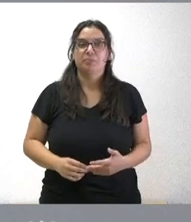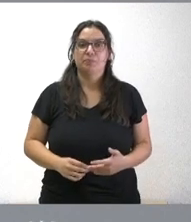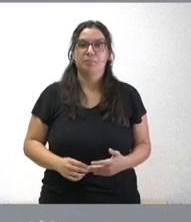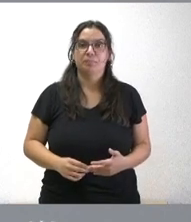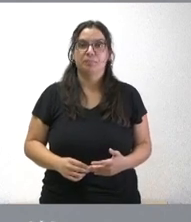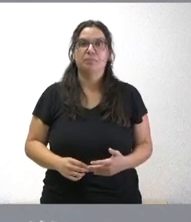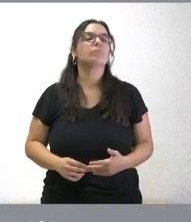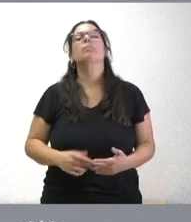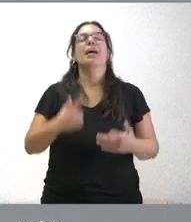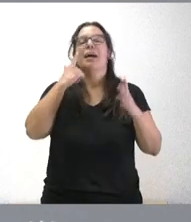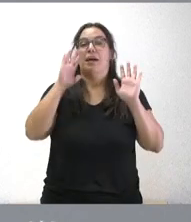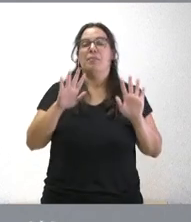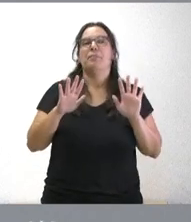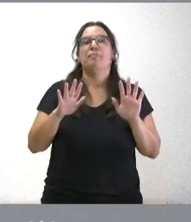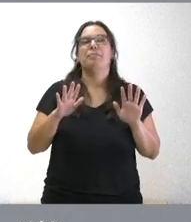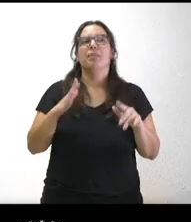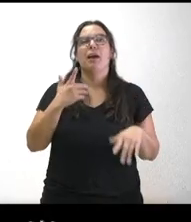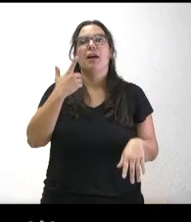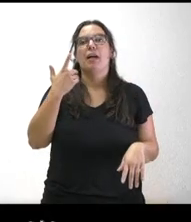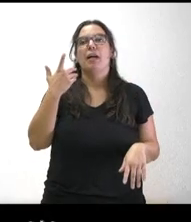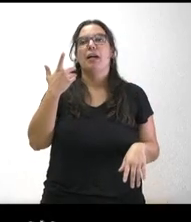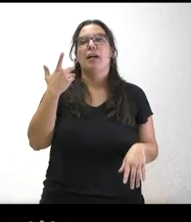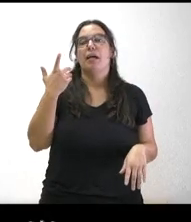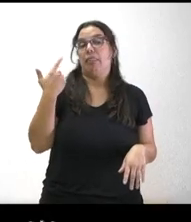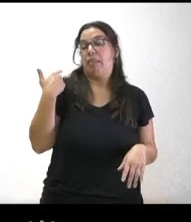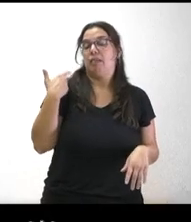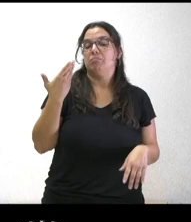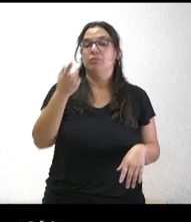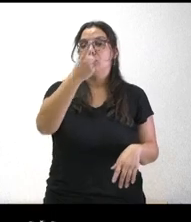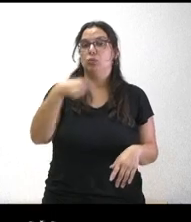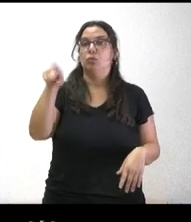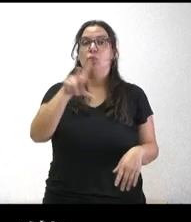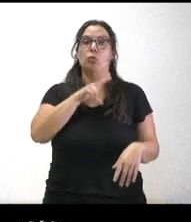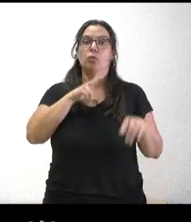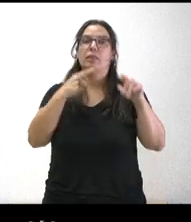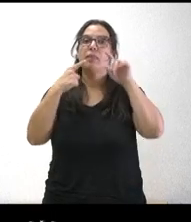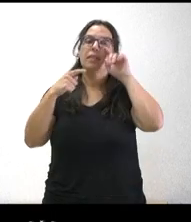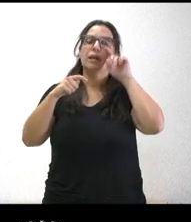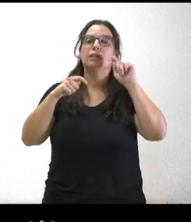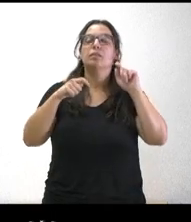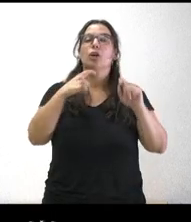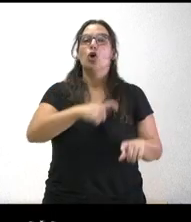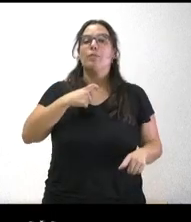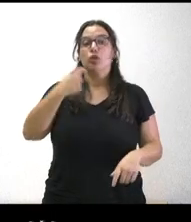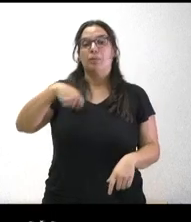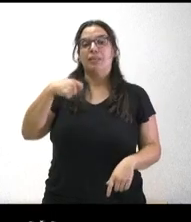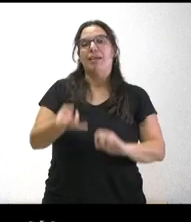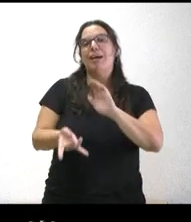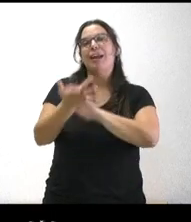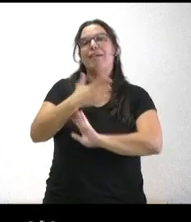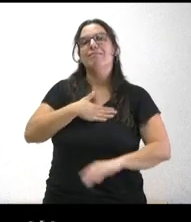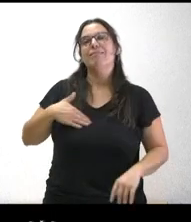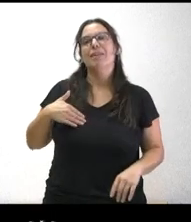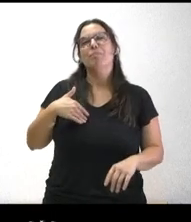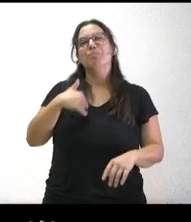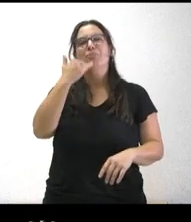A ver hace hace no mucho ustedes bueno se anunció en una comisión de presidencia la creación de una especie de